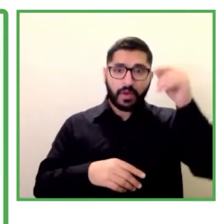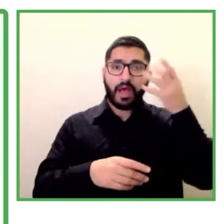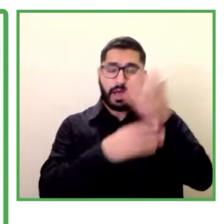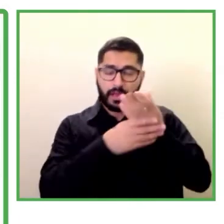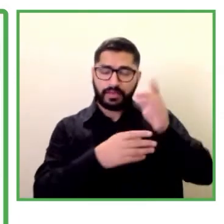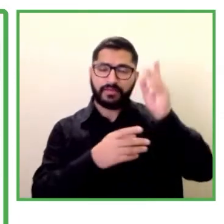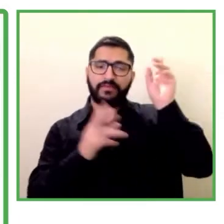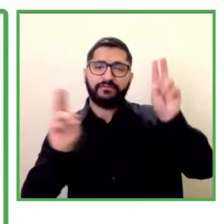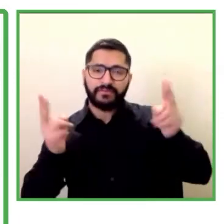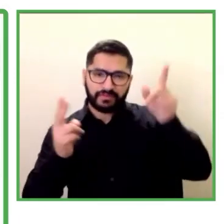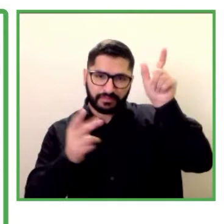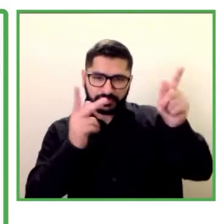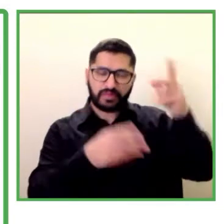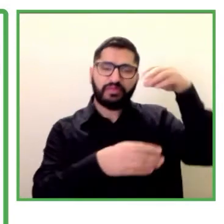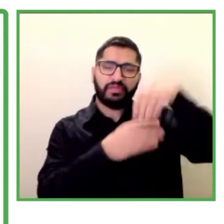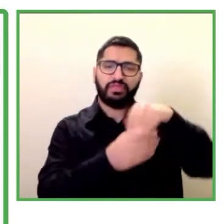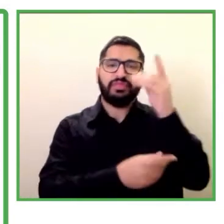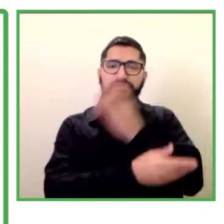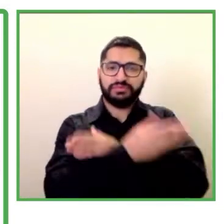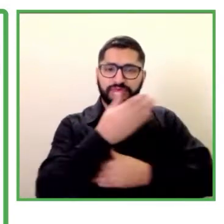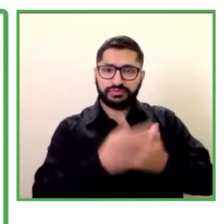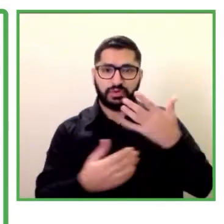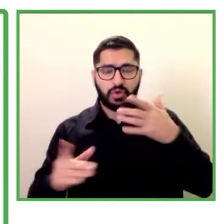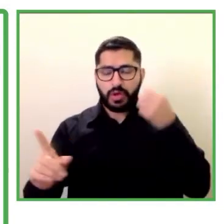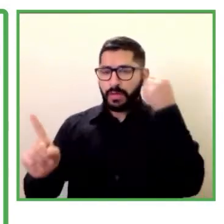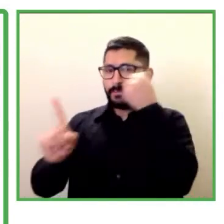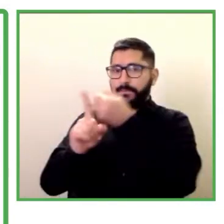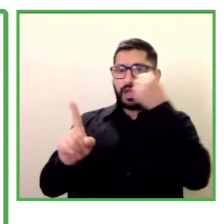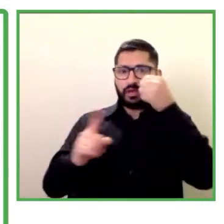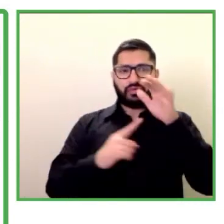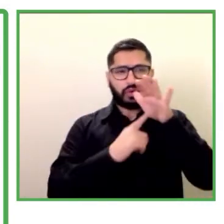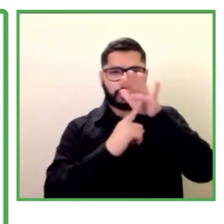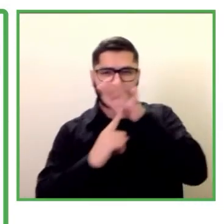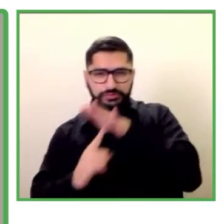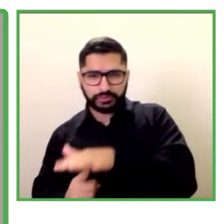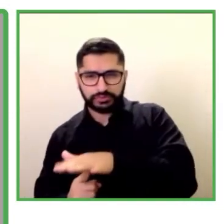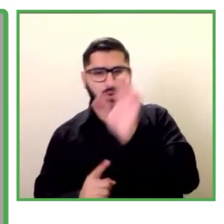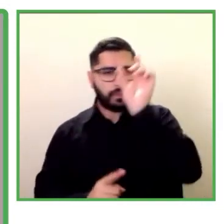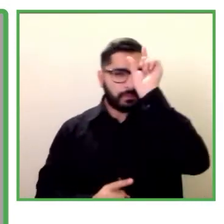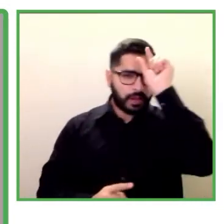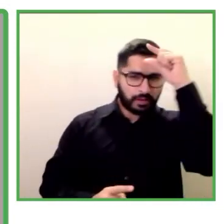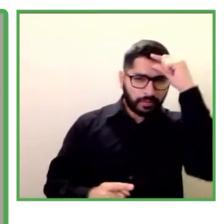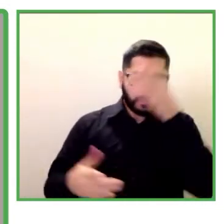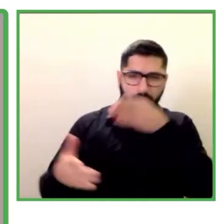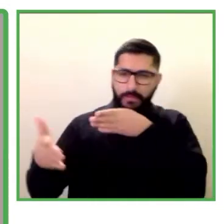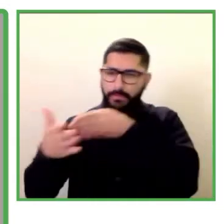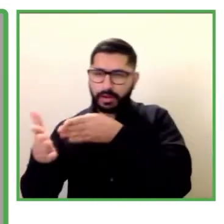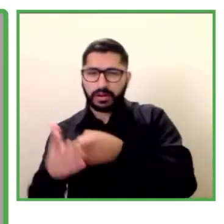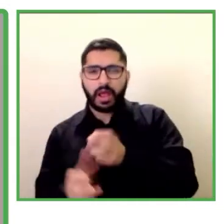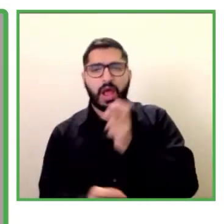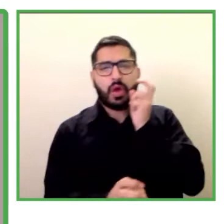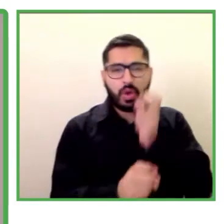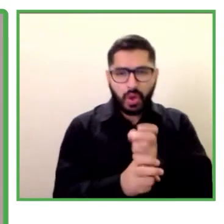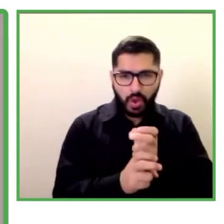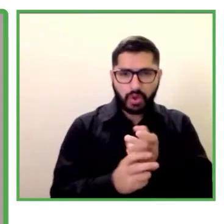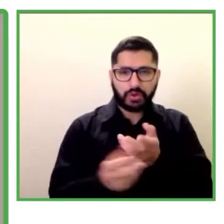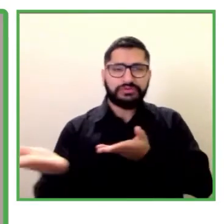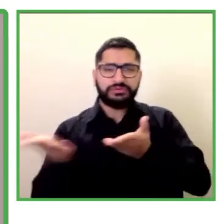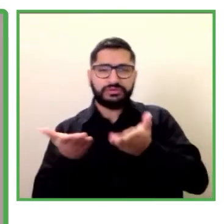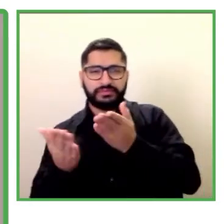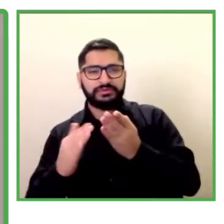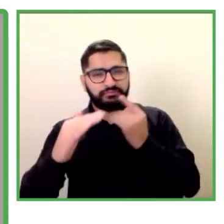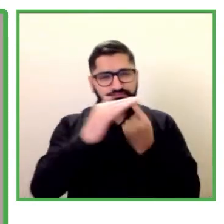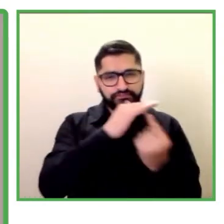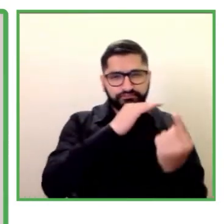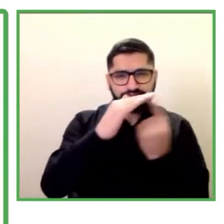prejuicios y barreras que les dificultan el acceso a servicios básicos educación y empleo ¿cómo